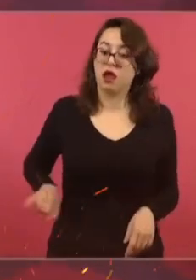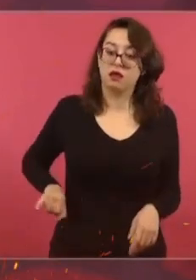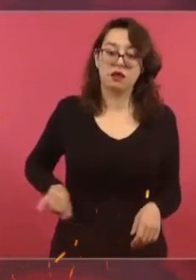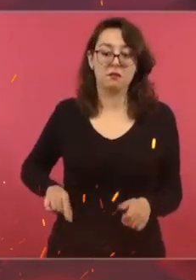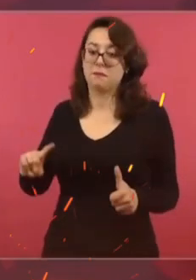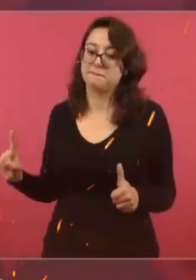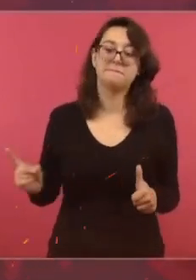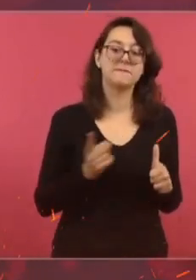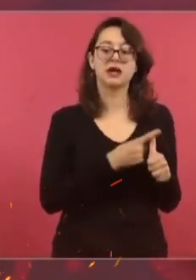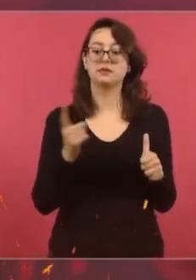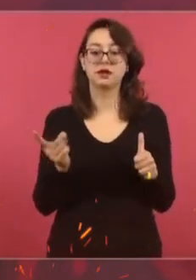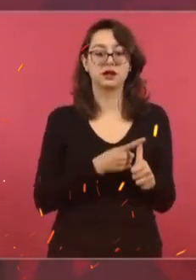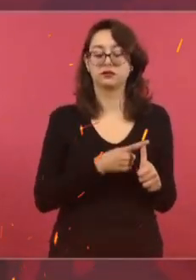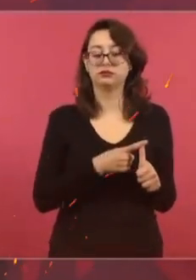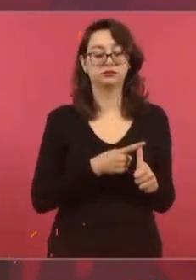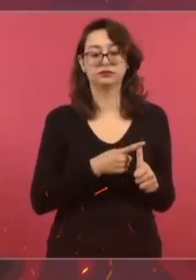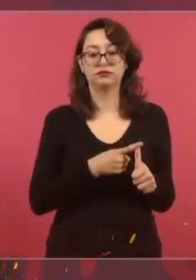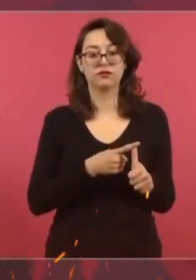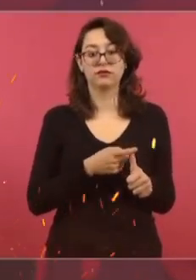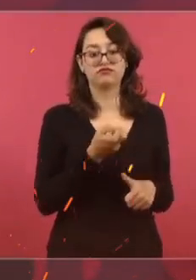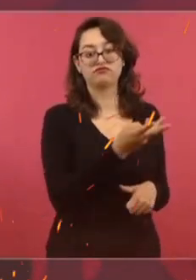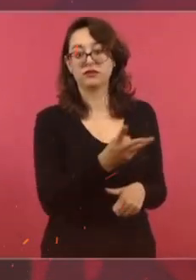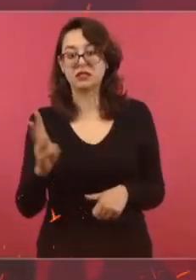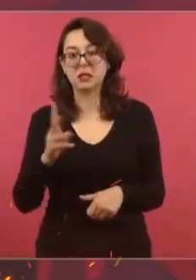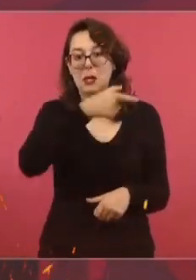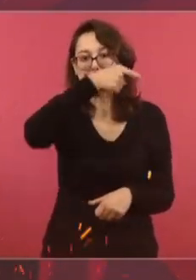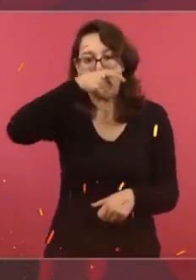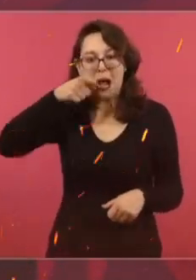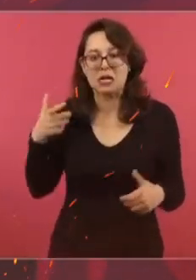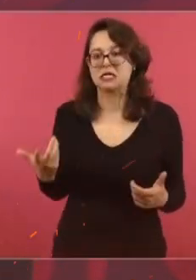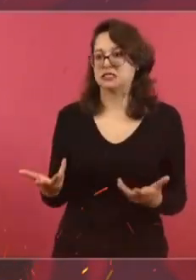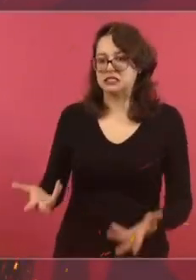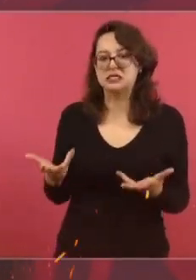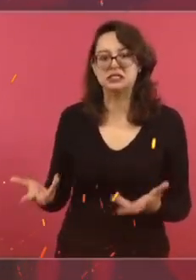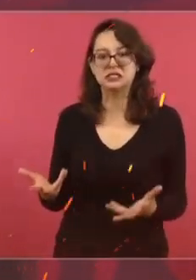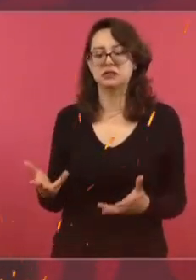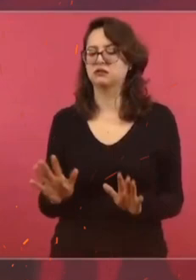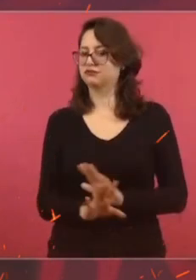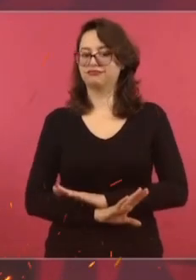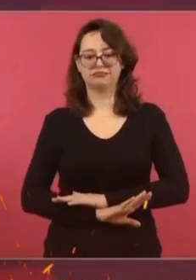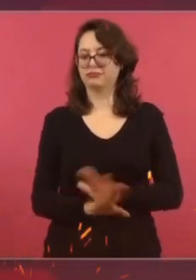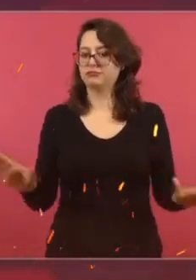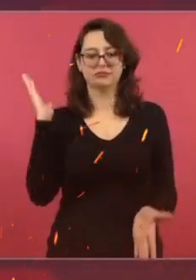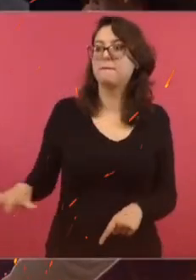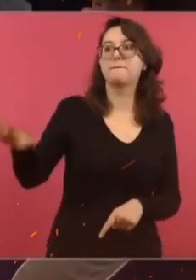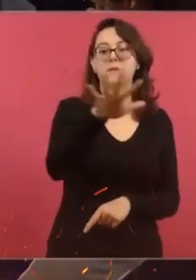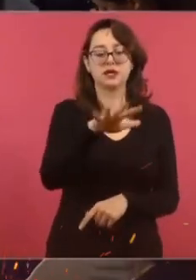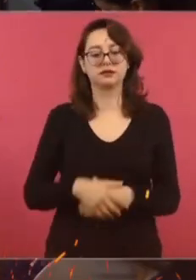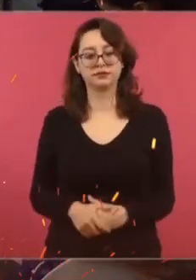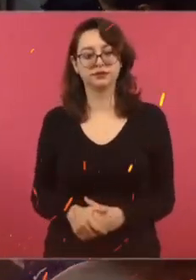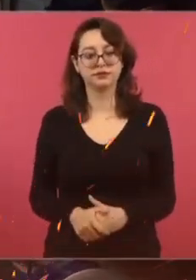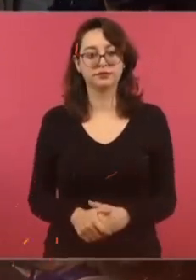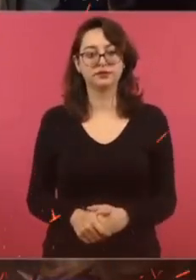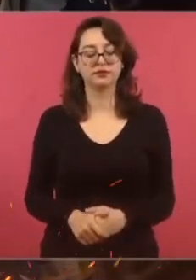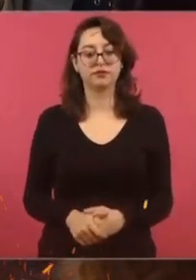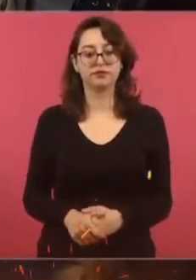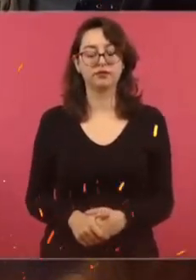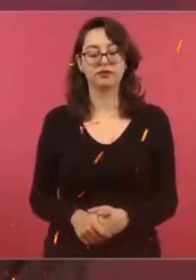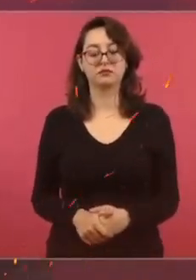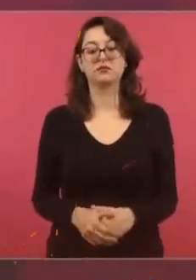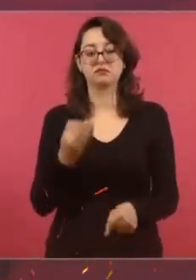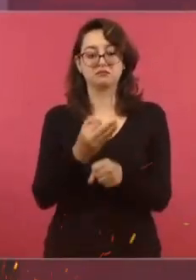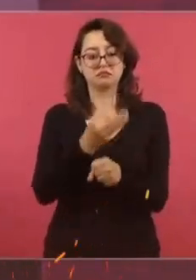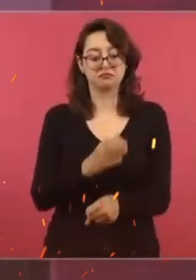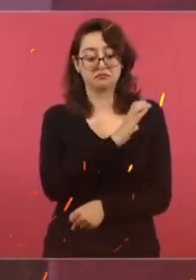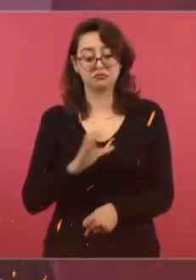hay cabida para ambiciosos vulgares. Aquí se lucha por ideales, por principios. No, ya dije, todos